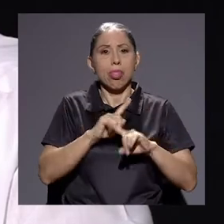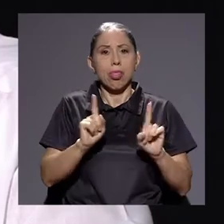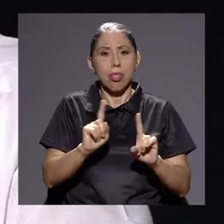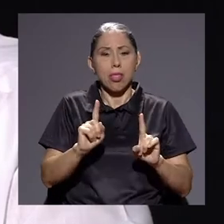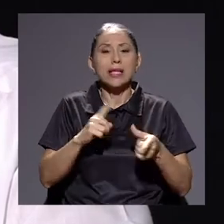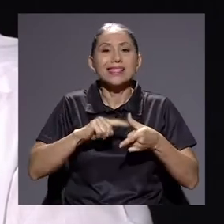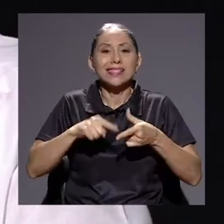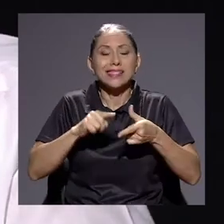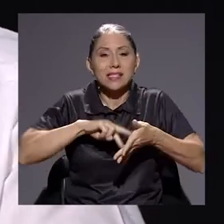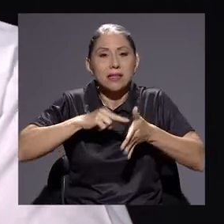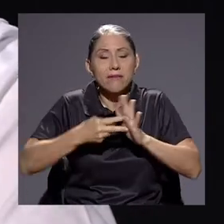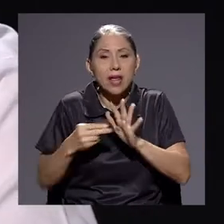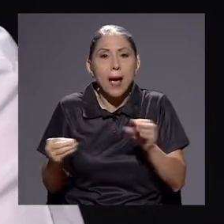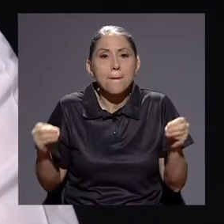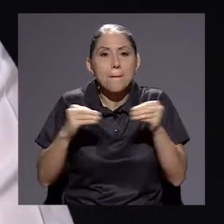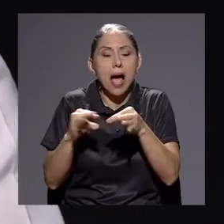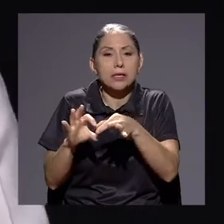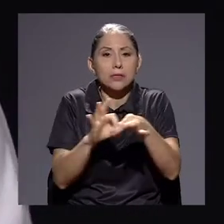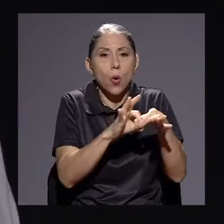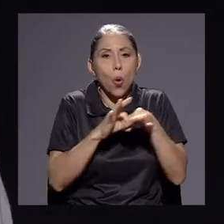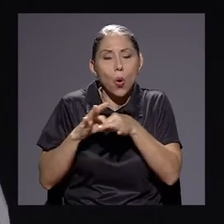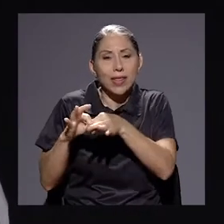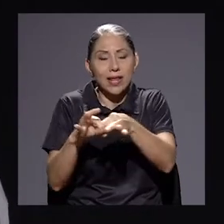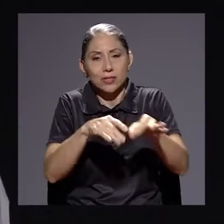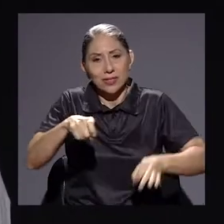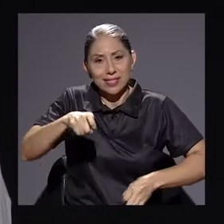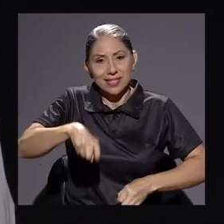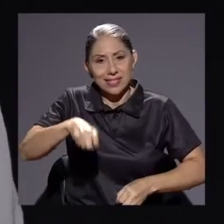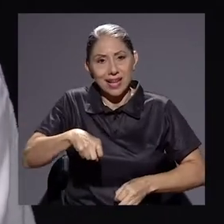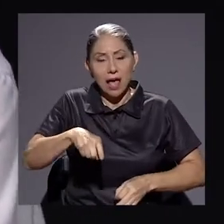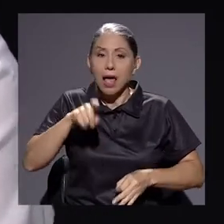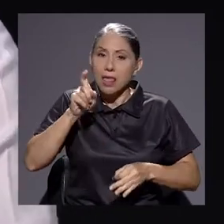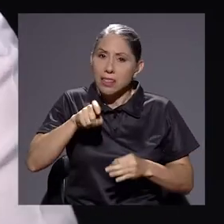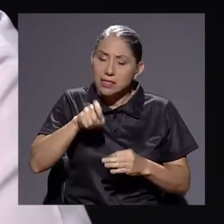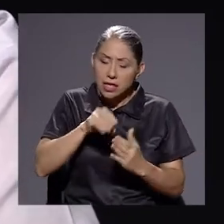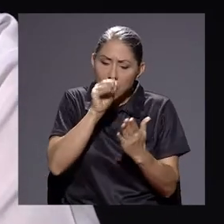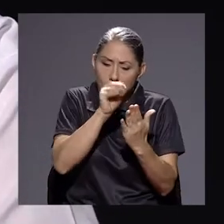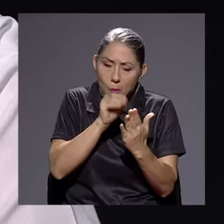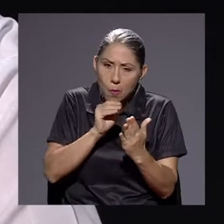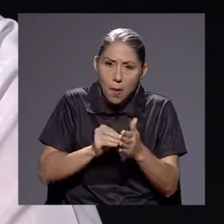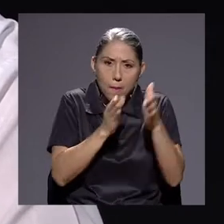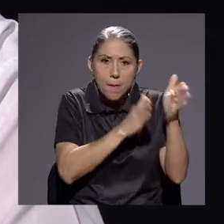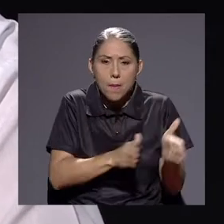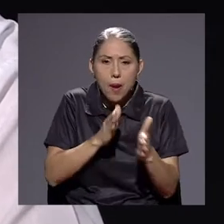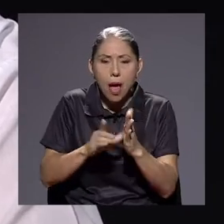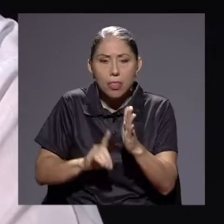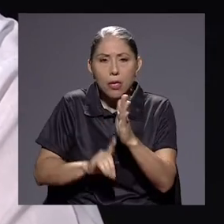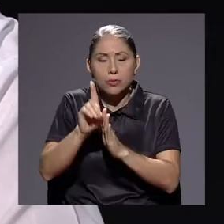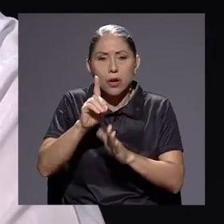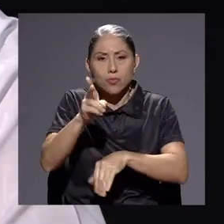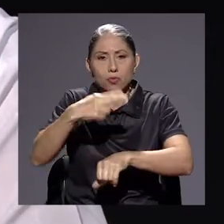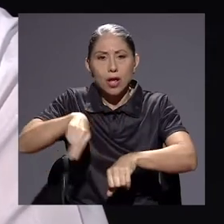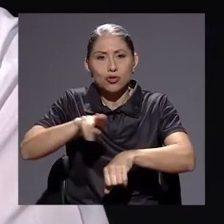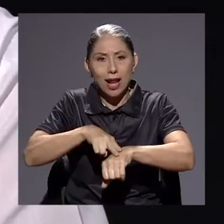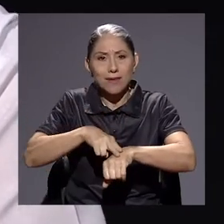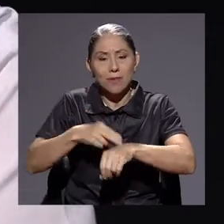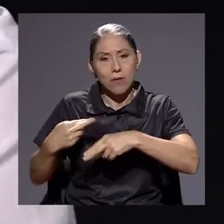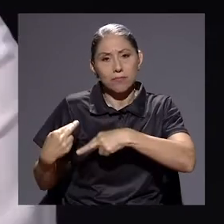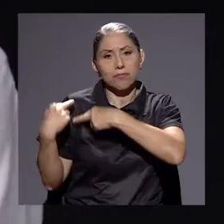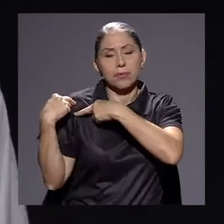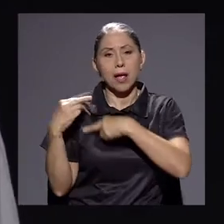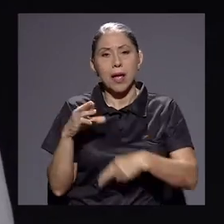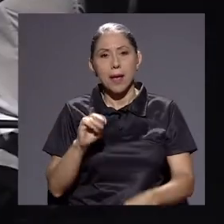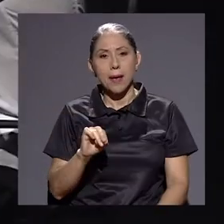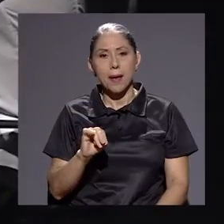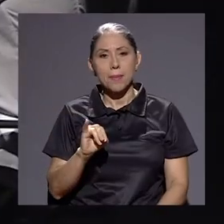falta mayor coordinación y que hay que hacer un plan que replantee. Por un lado, el plan de desarrollo nacional, que le toca a de plan,